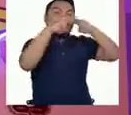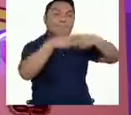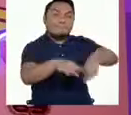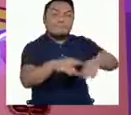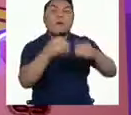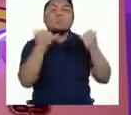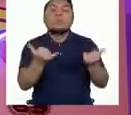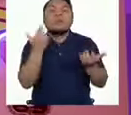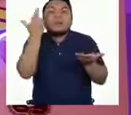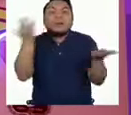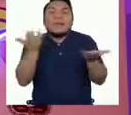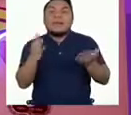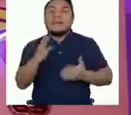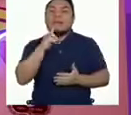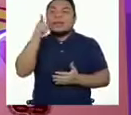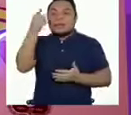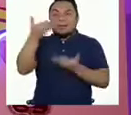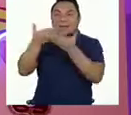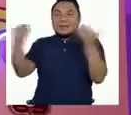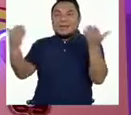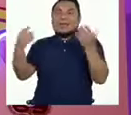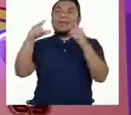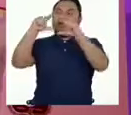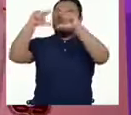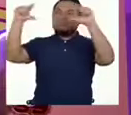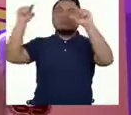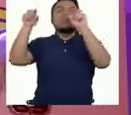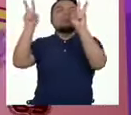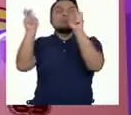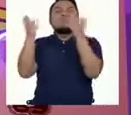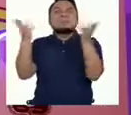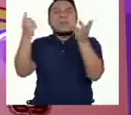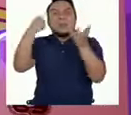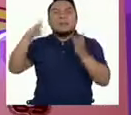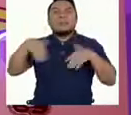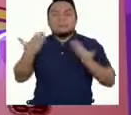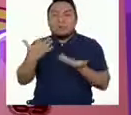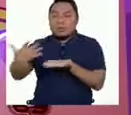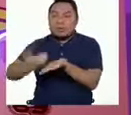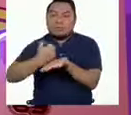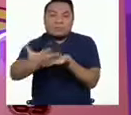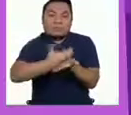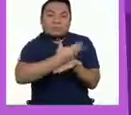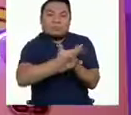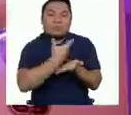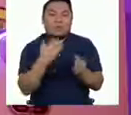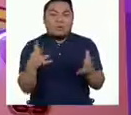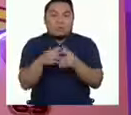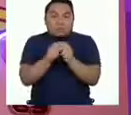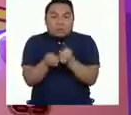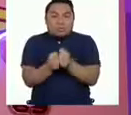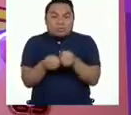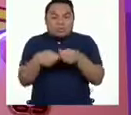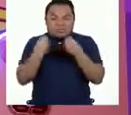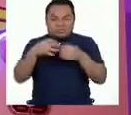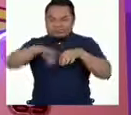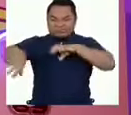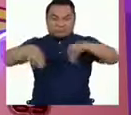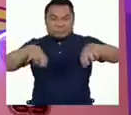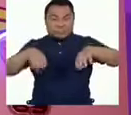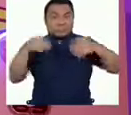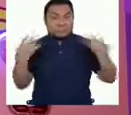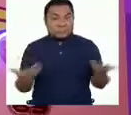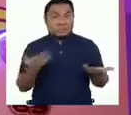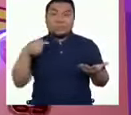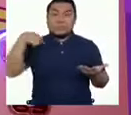hablaremos de los secoladrillos. Una nueva opción para reutilizar residuos plásticos. Si bien es cierto, en